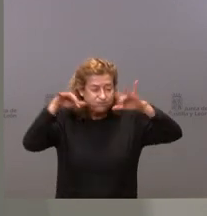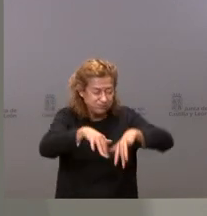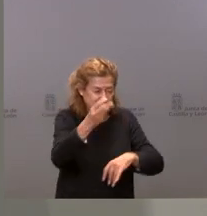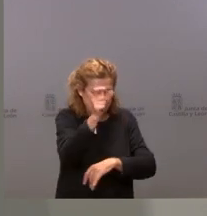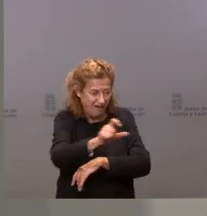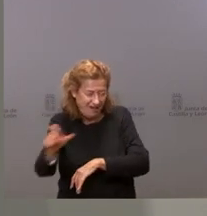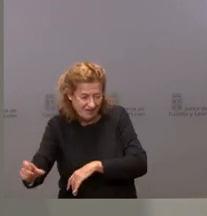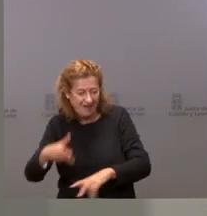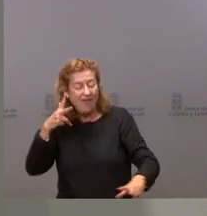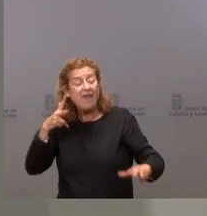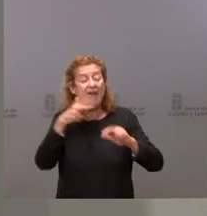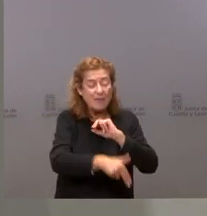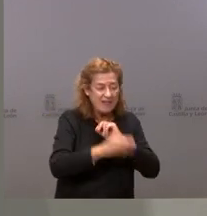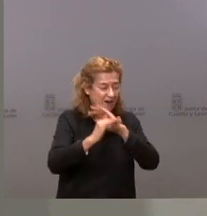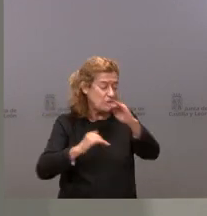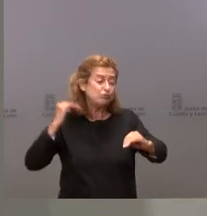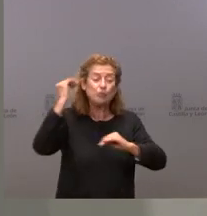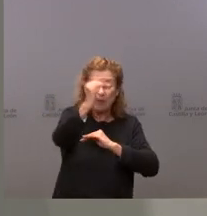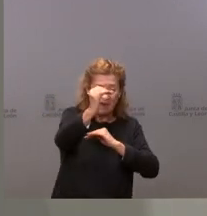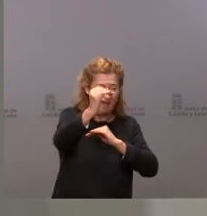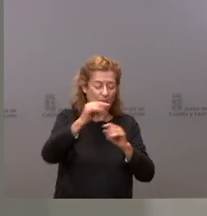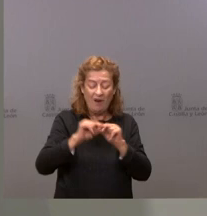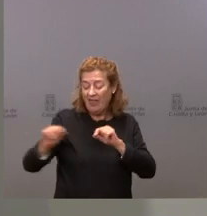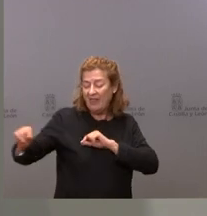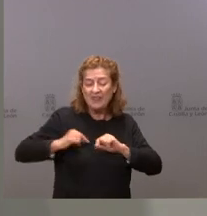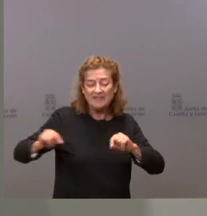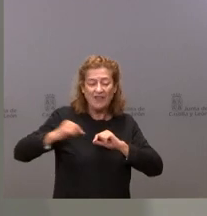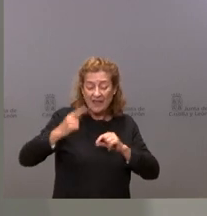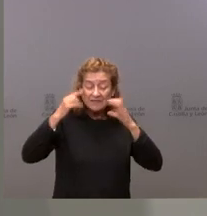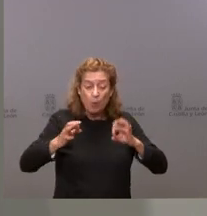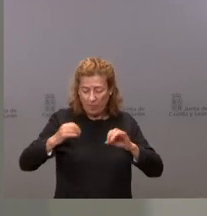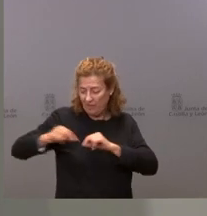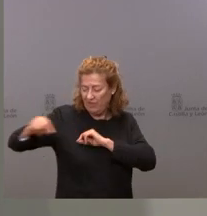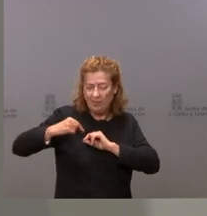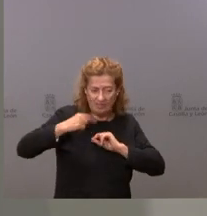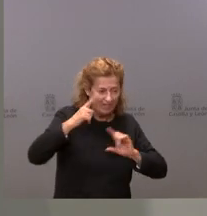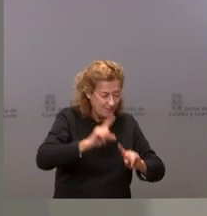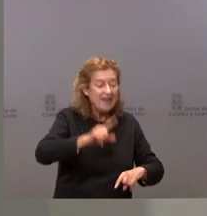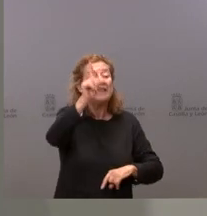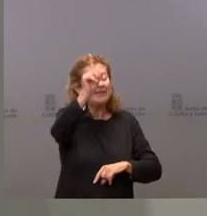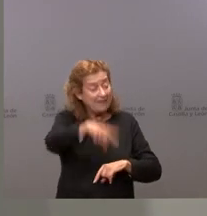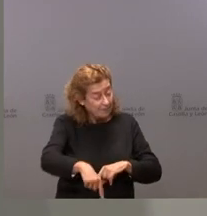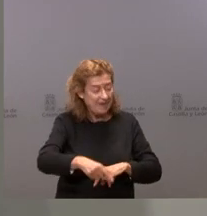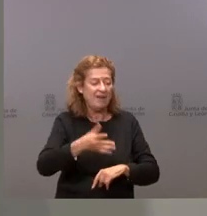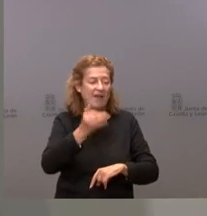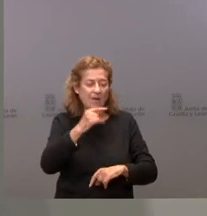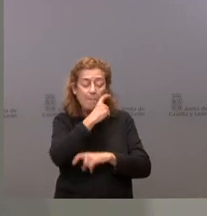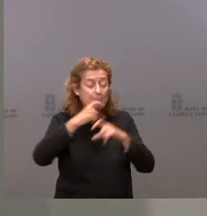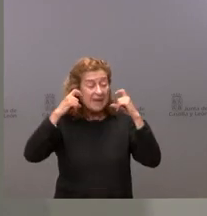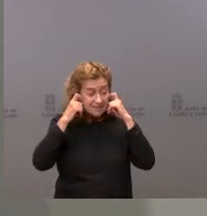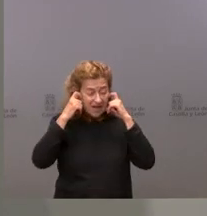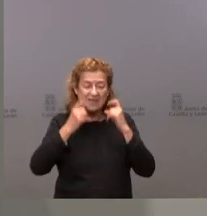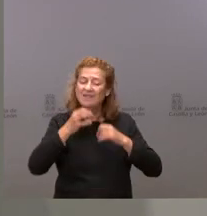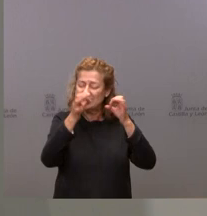evitando superar en ningún momento la distancia de seguridad y por tanto también tener la mascarilla